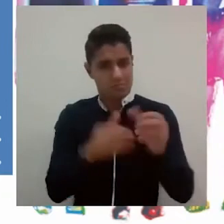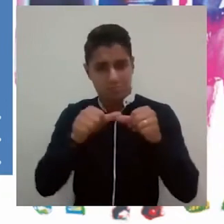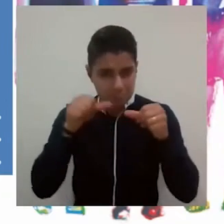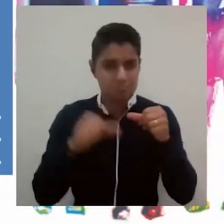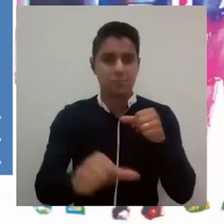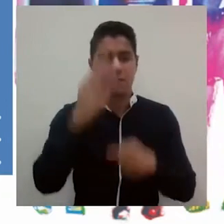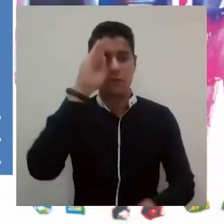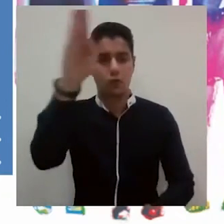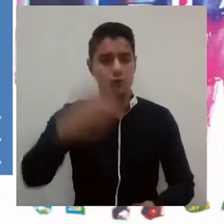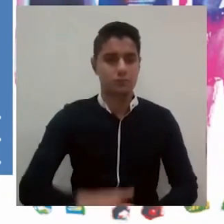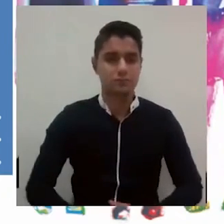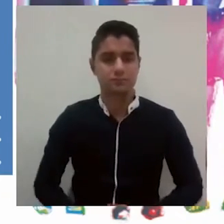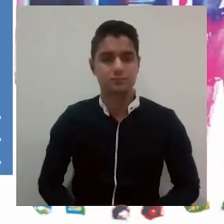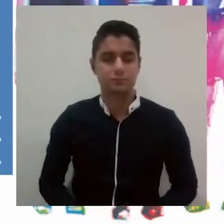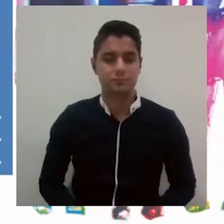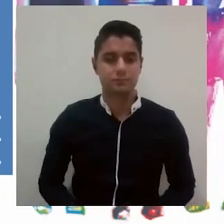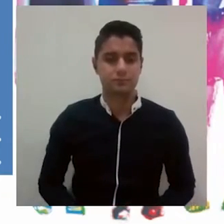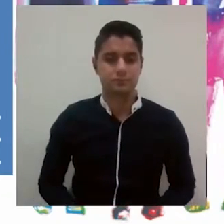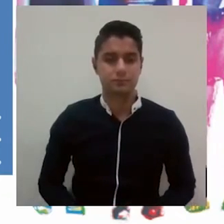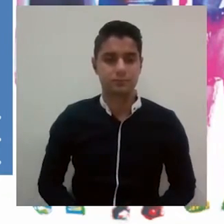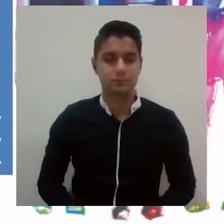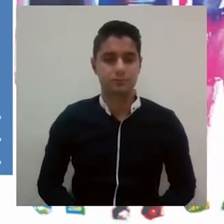está haciendo lo continuará siendo de cara al futuro.